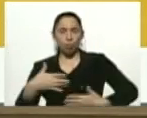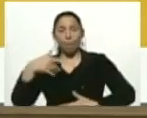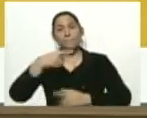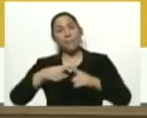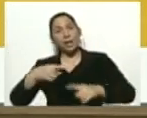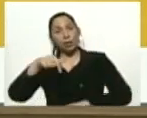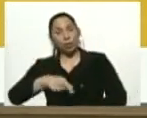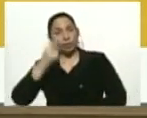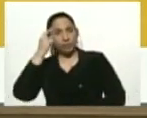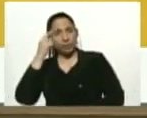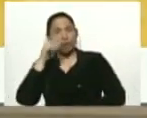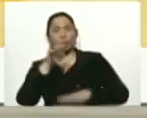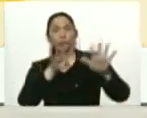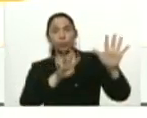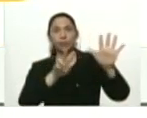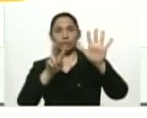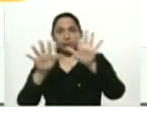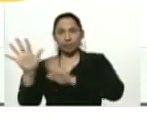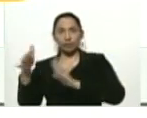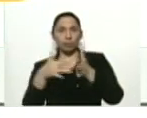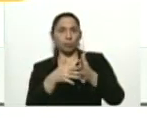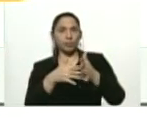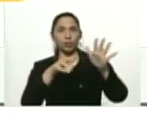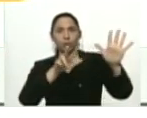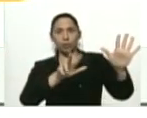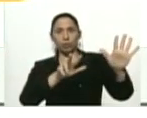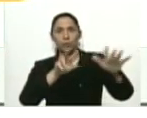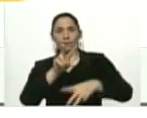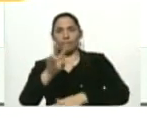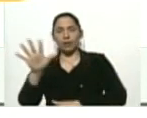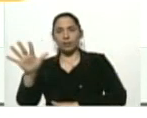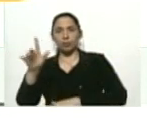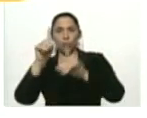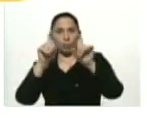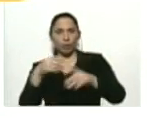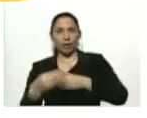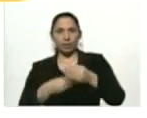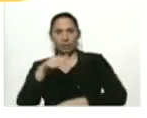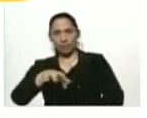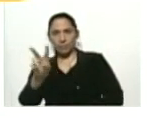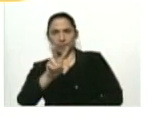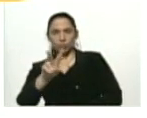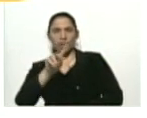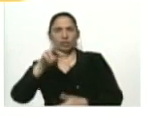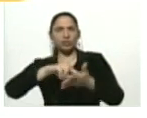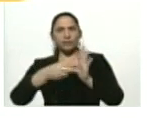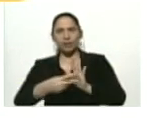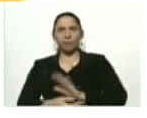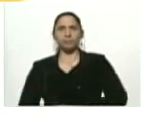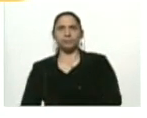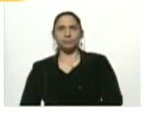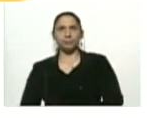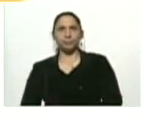de hoy son 975.825 pruebas. Esto representa